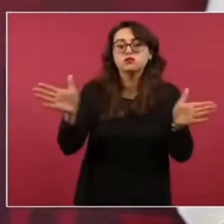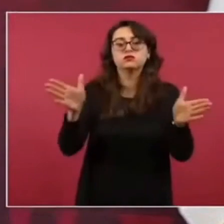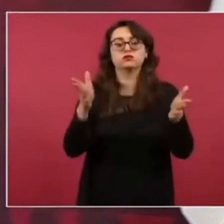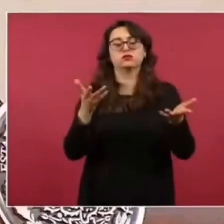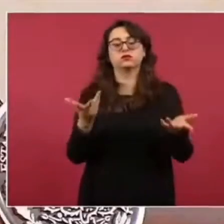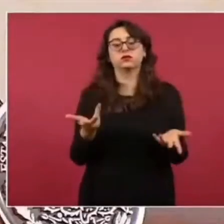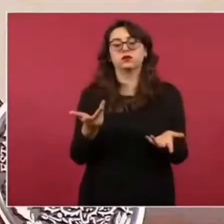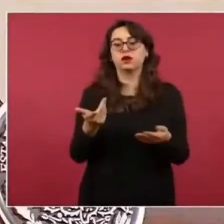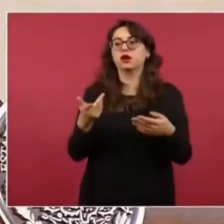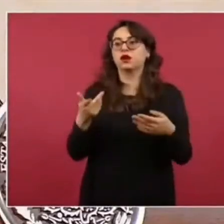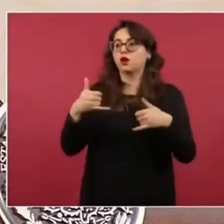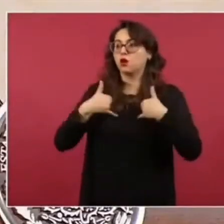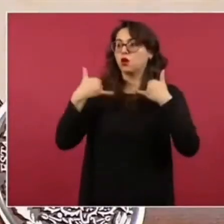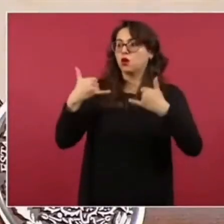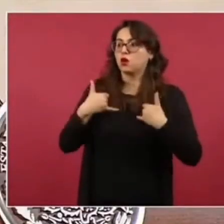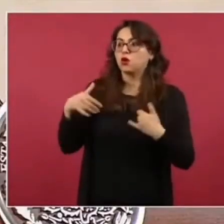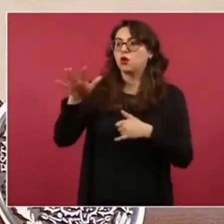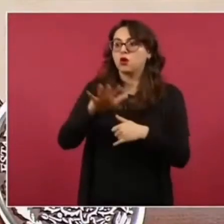jóvenes